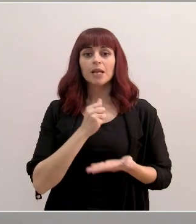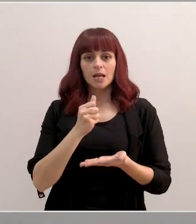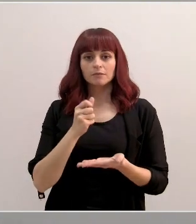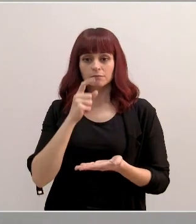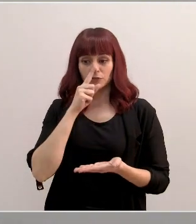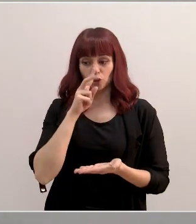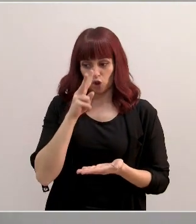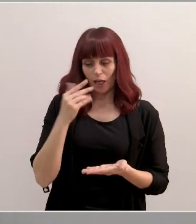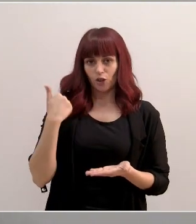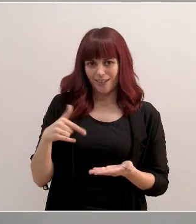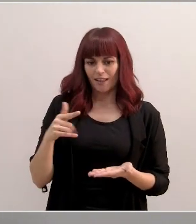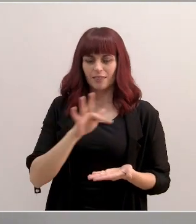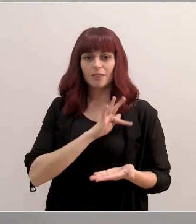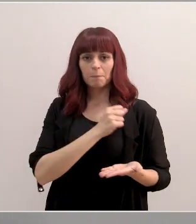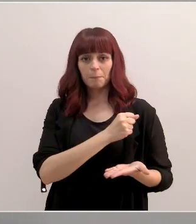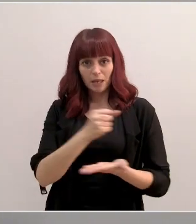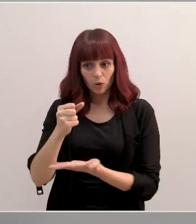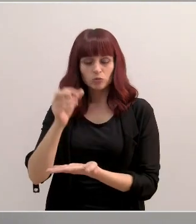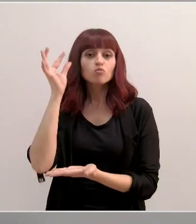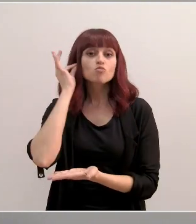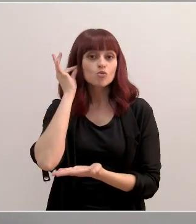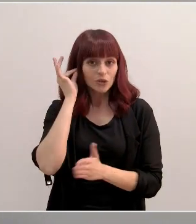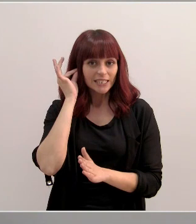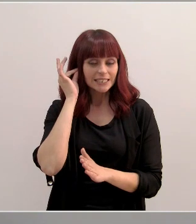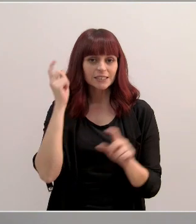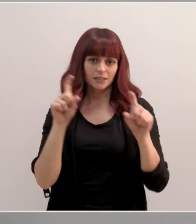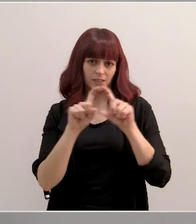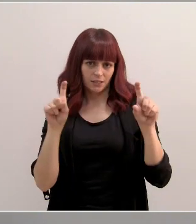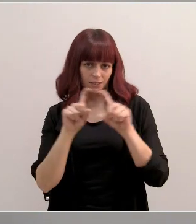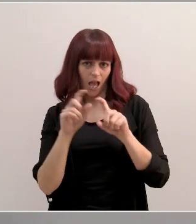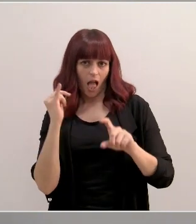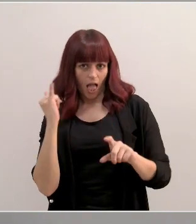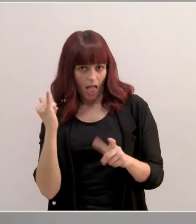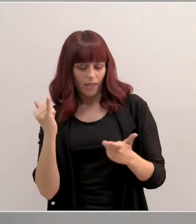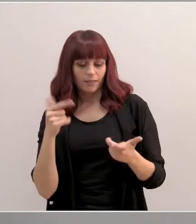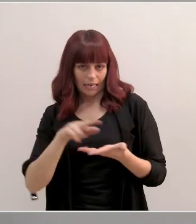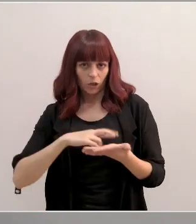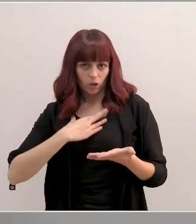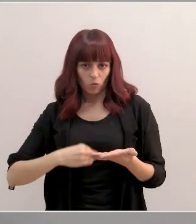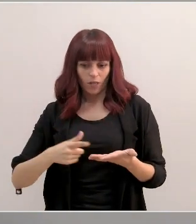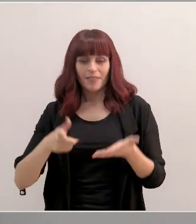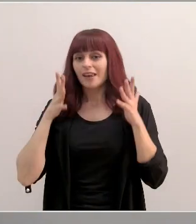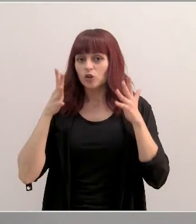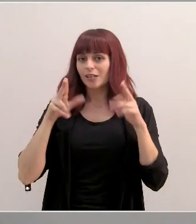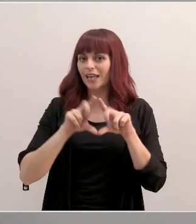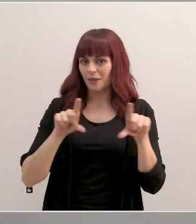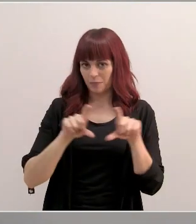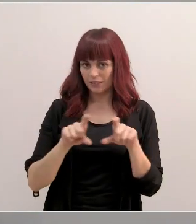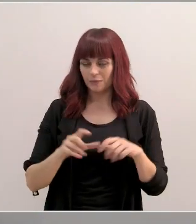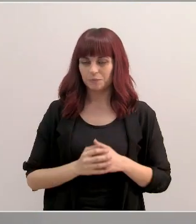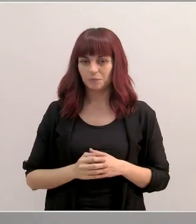consecutivo de las distinciones a mujeres emprendedoras y empresarias de la región de Murcia desde la Consejería de Empresa.